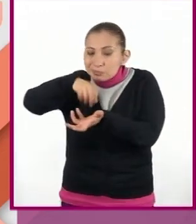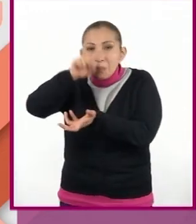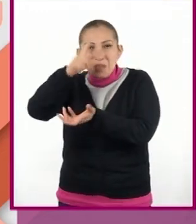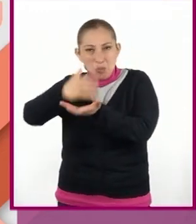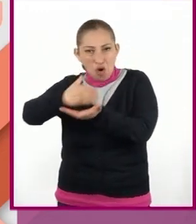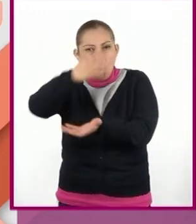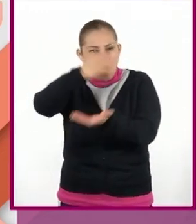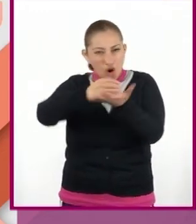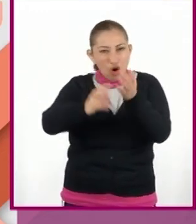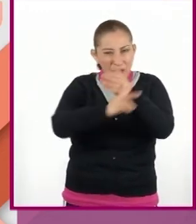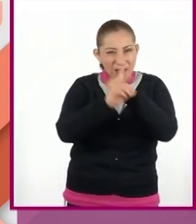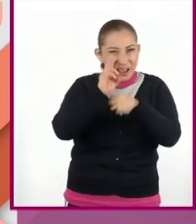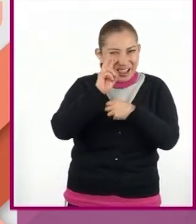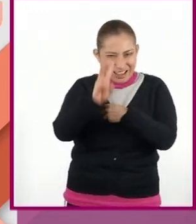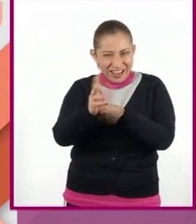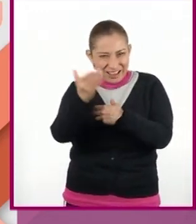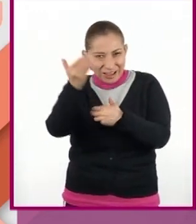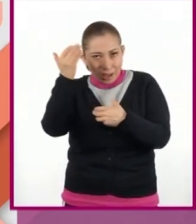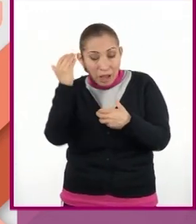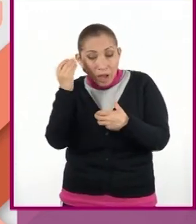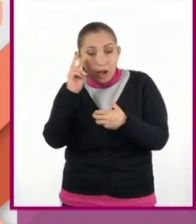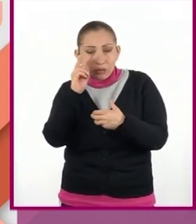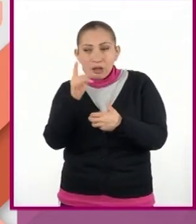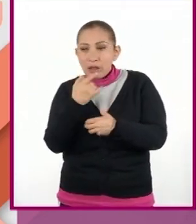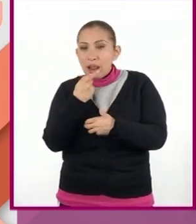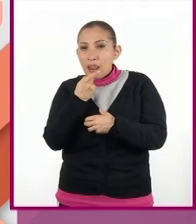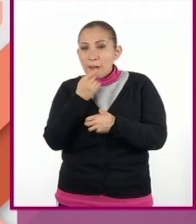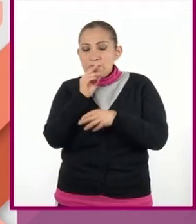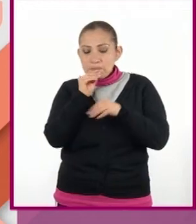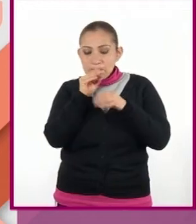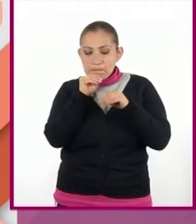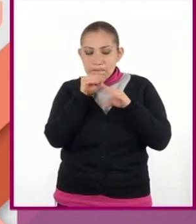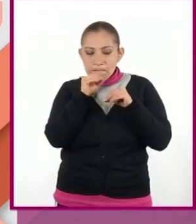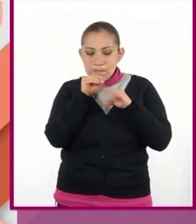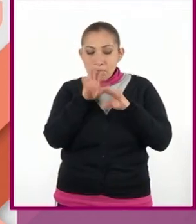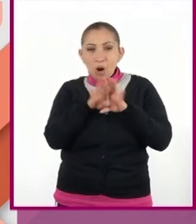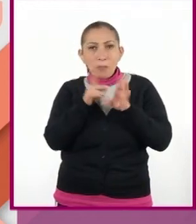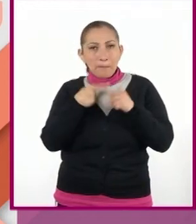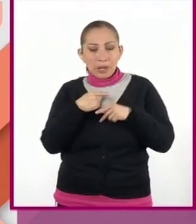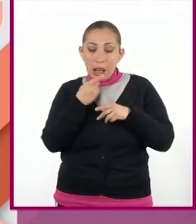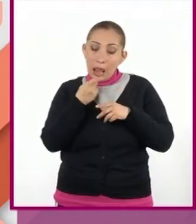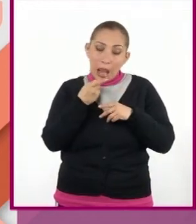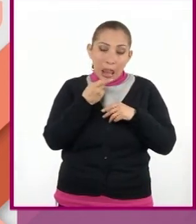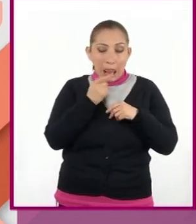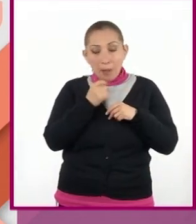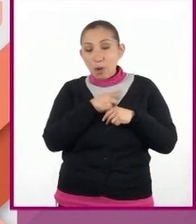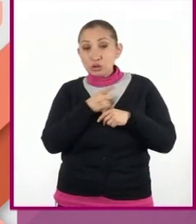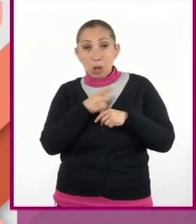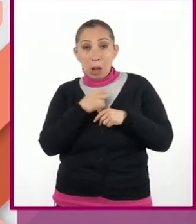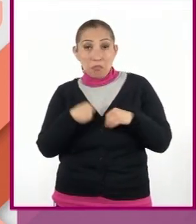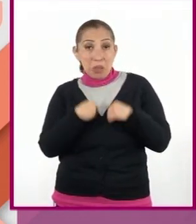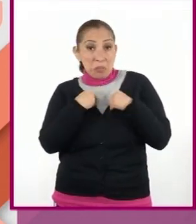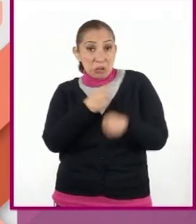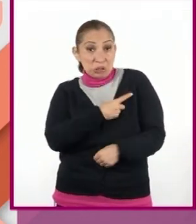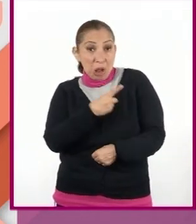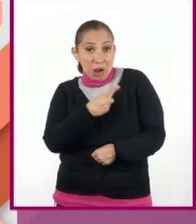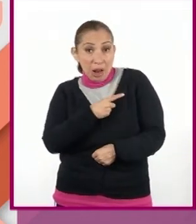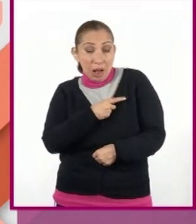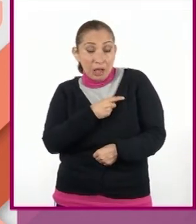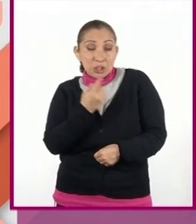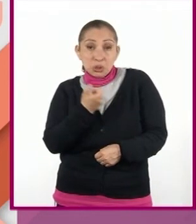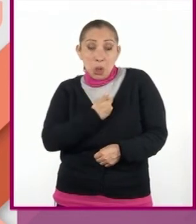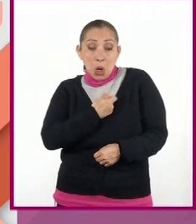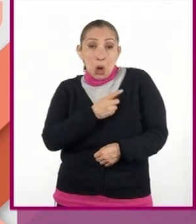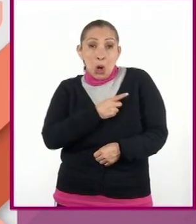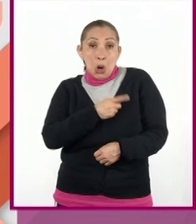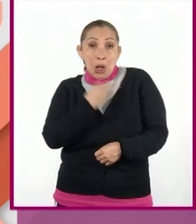frascos que allí se exhibían. Mientras murmuraba entre dientes, como esas personas que están acostumbradas a vivir en soledad y hablan